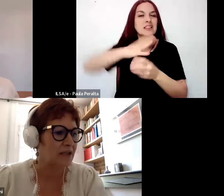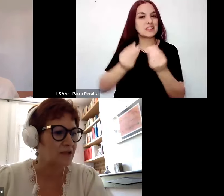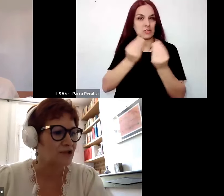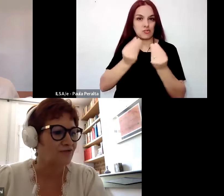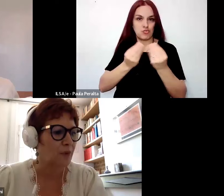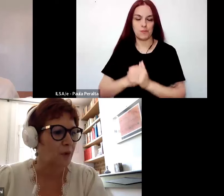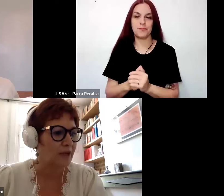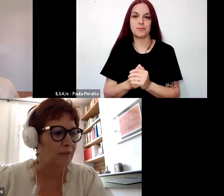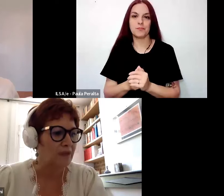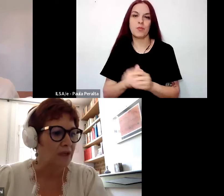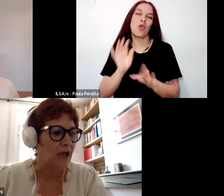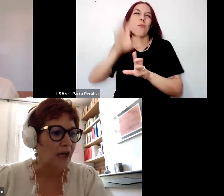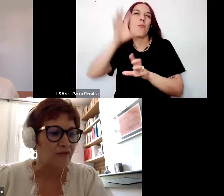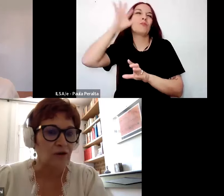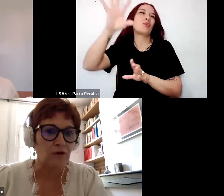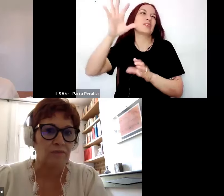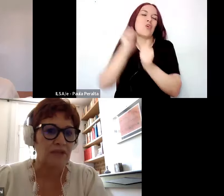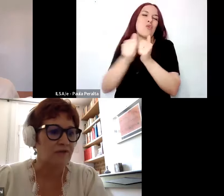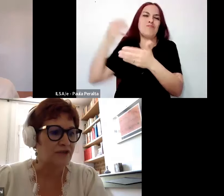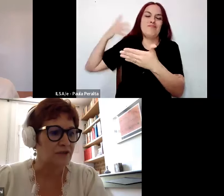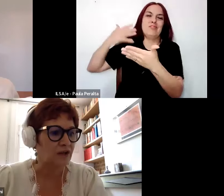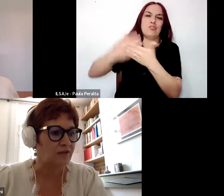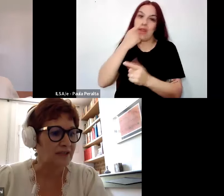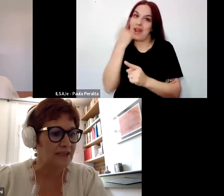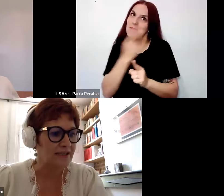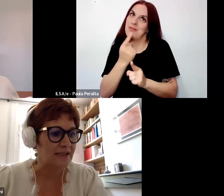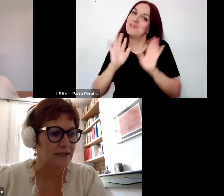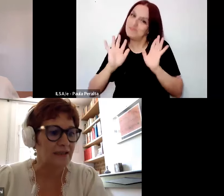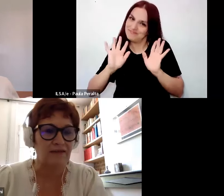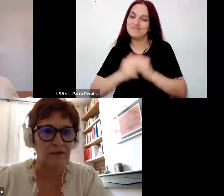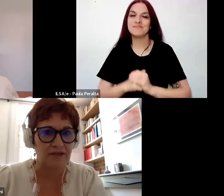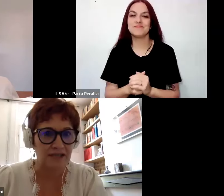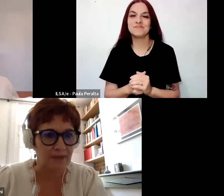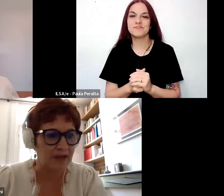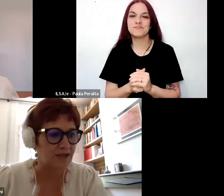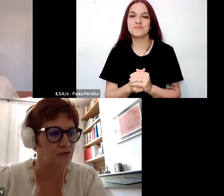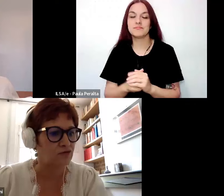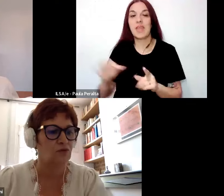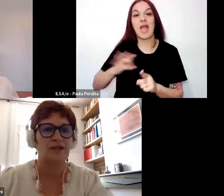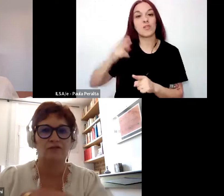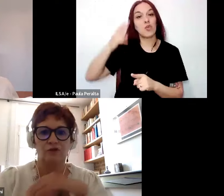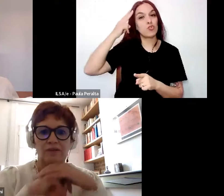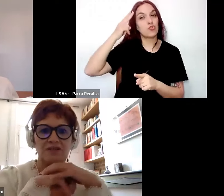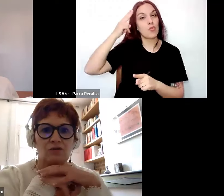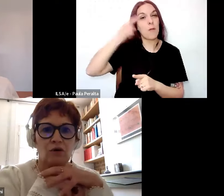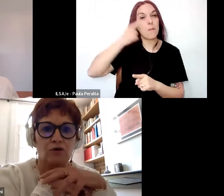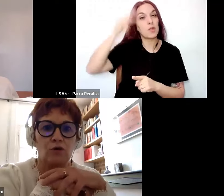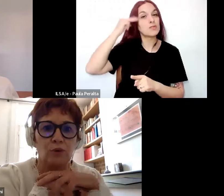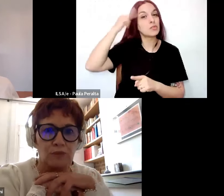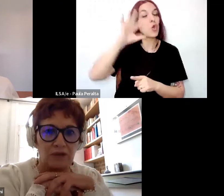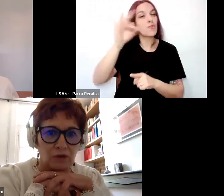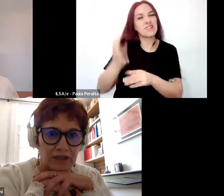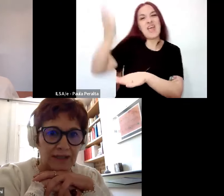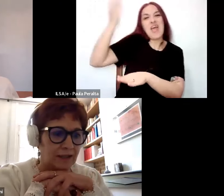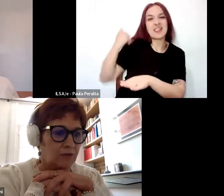recordatorio histórico rápido, se los prometo. Antes de los años 90, había una